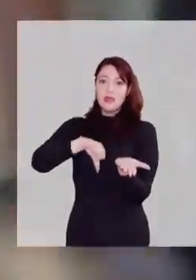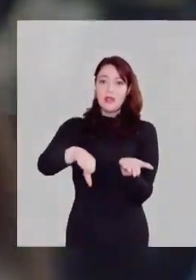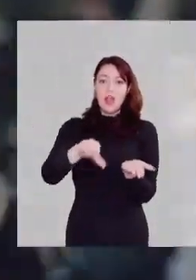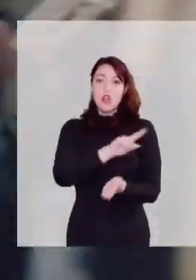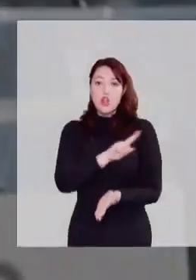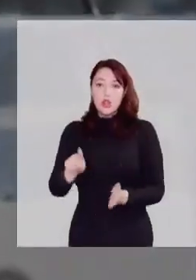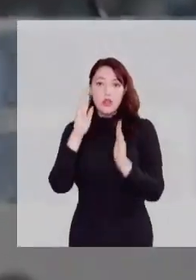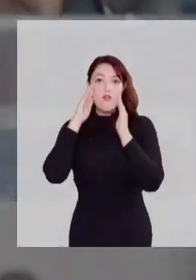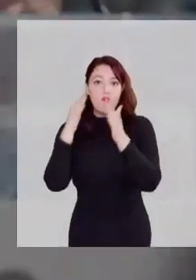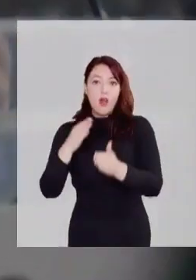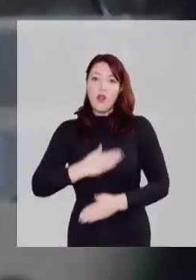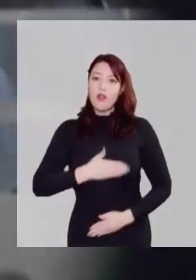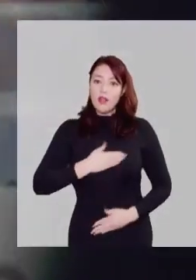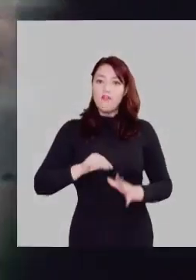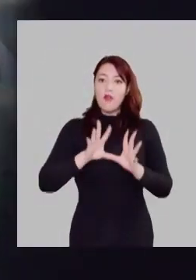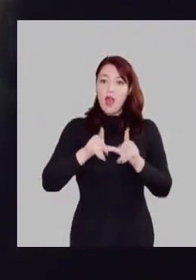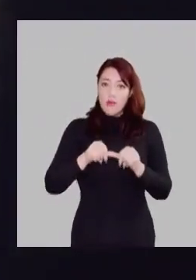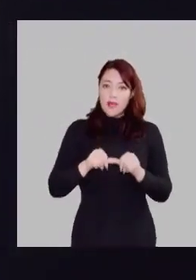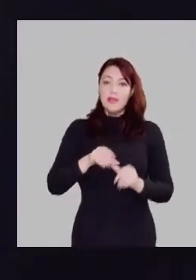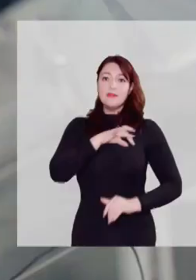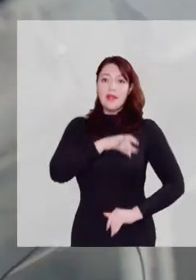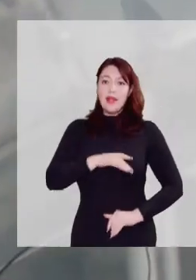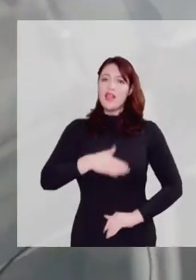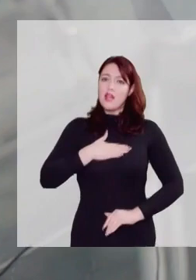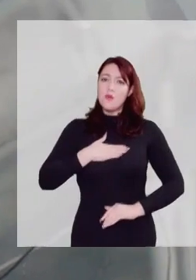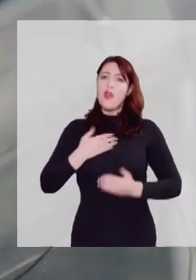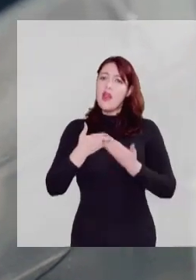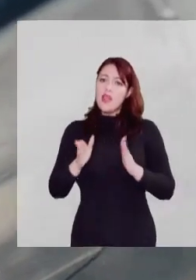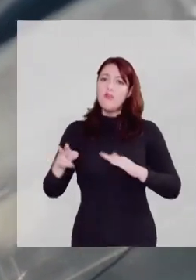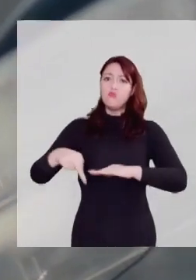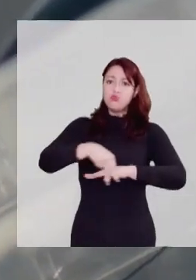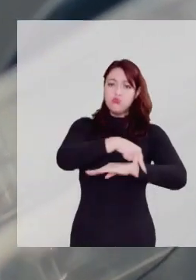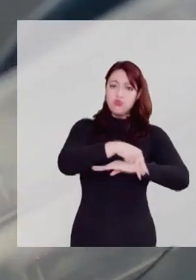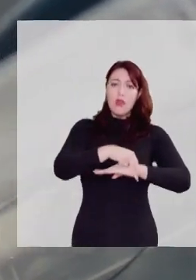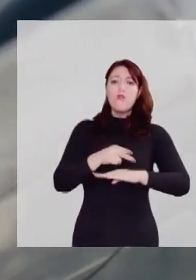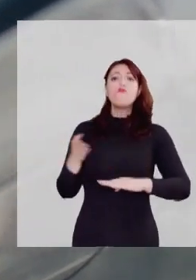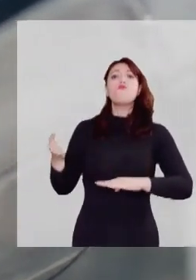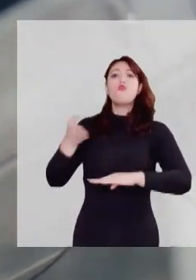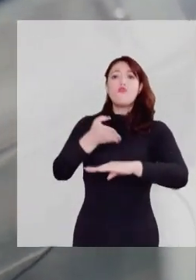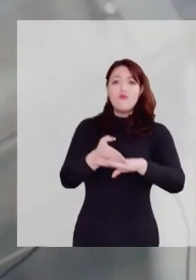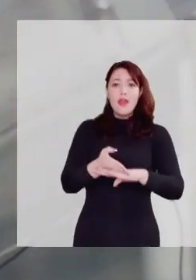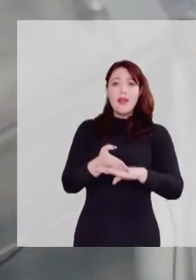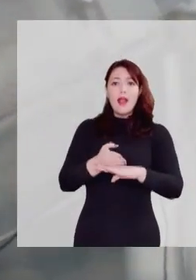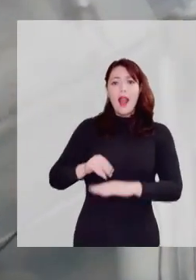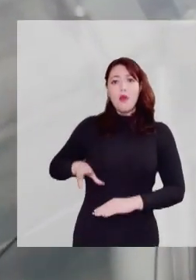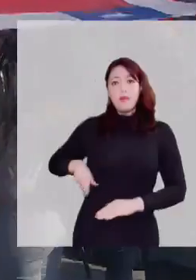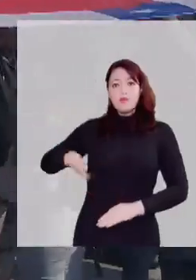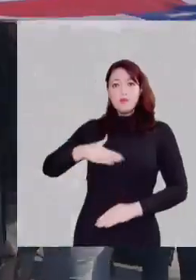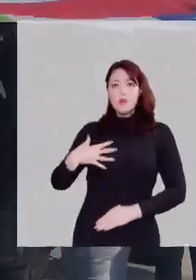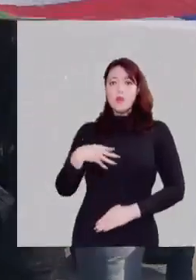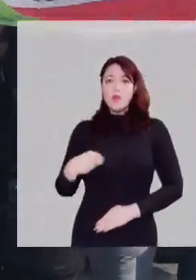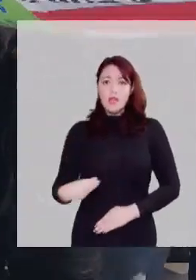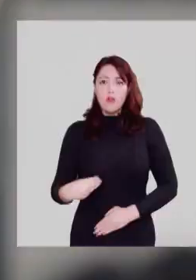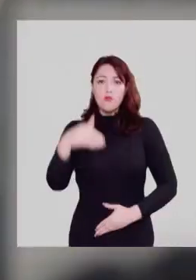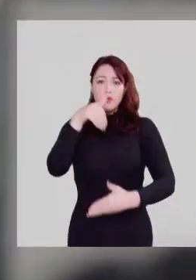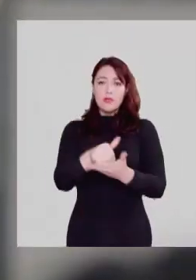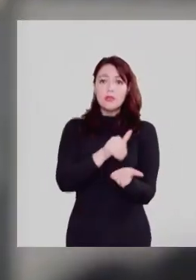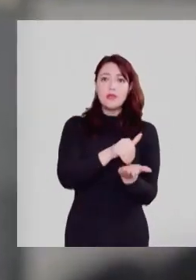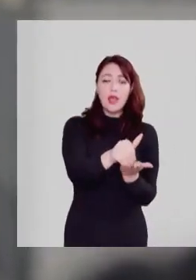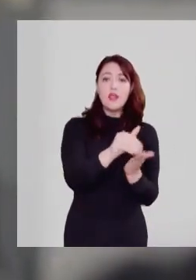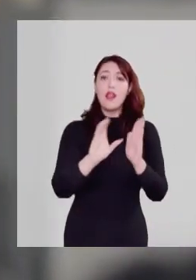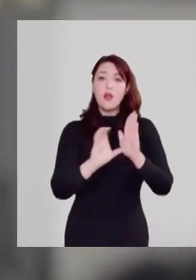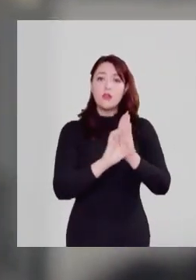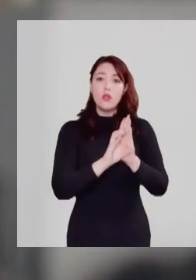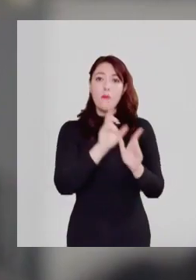descentralización. No se enfoca en lo que quiere la familia chilena. Queremos andar libre por nuestras calles, queremos volver a las plazas con nuestros hijos. Vamos a votar rechazo